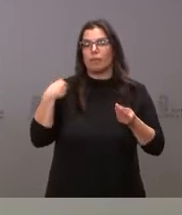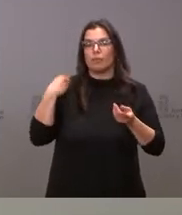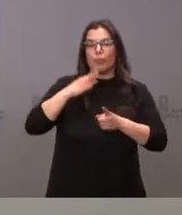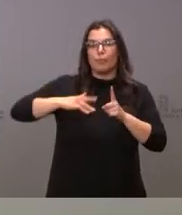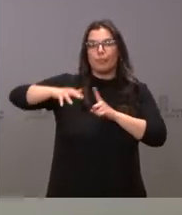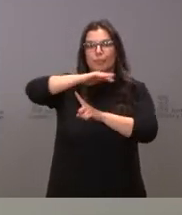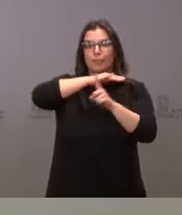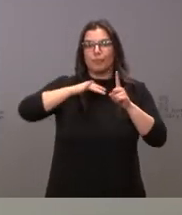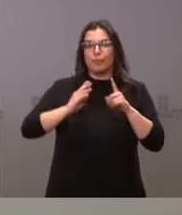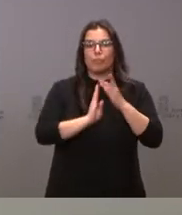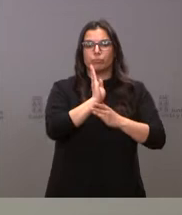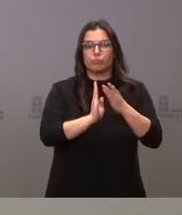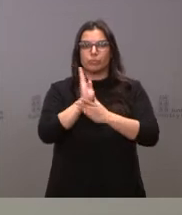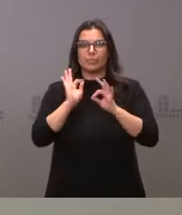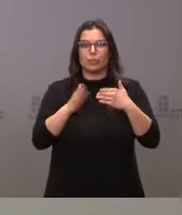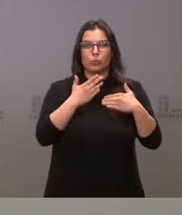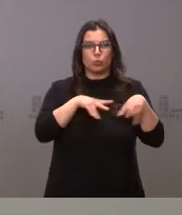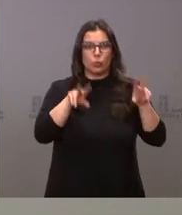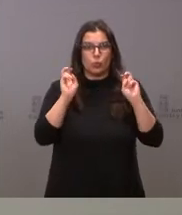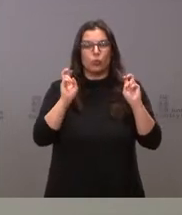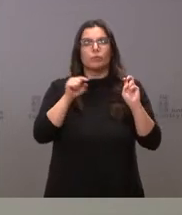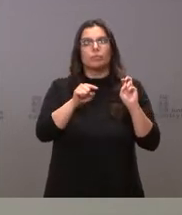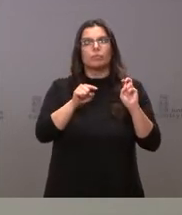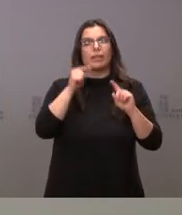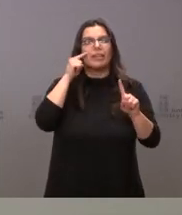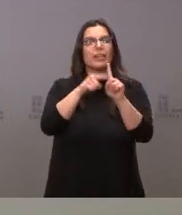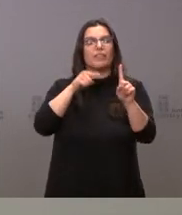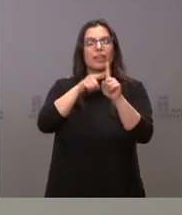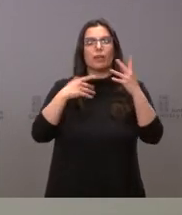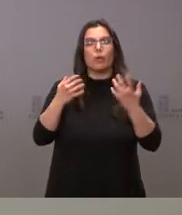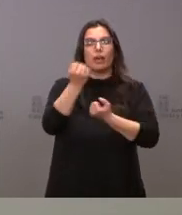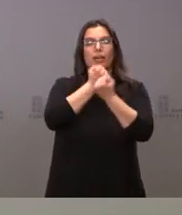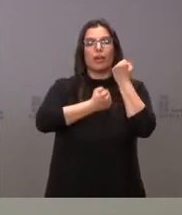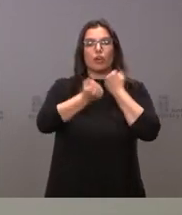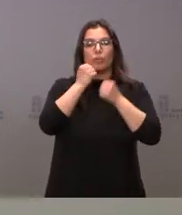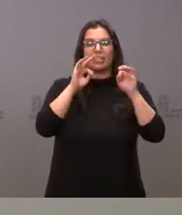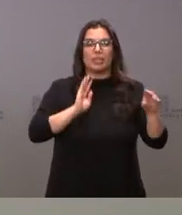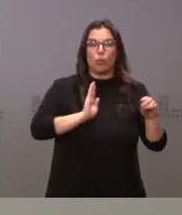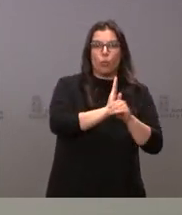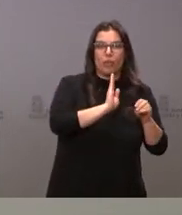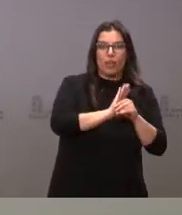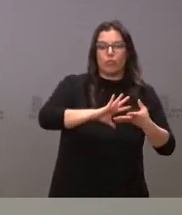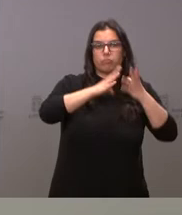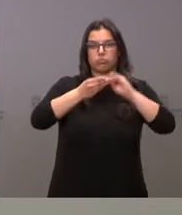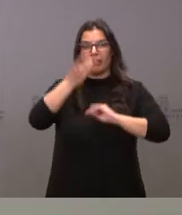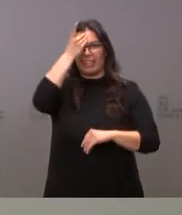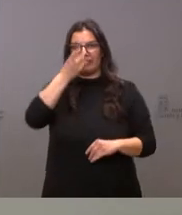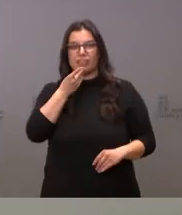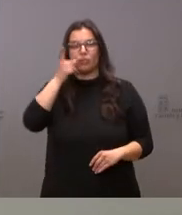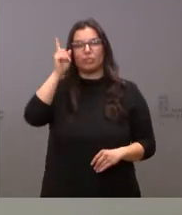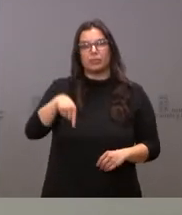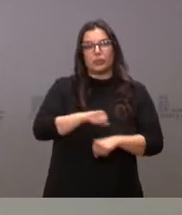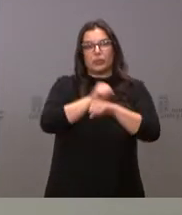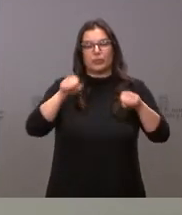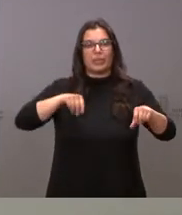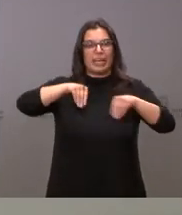productivo de innovación que toma como referente la economía de cuidados y la digitalización, consolidando la estrategia